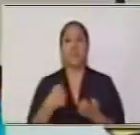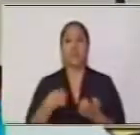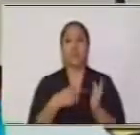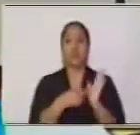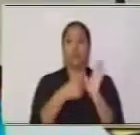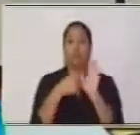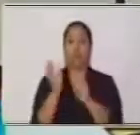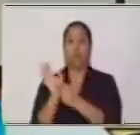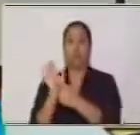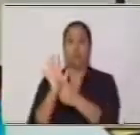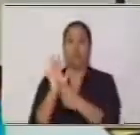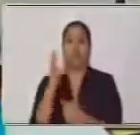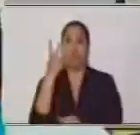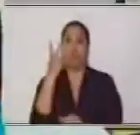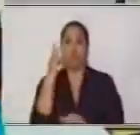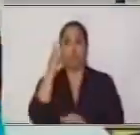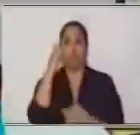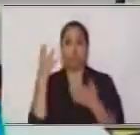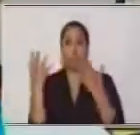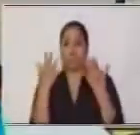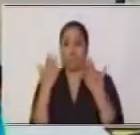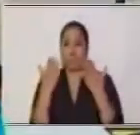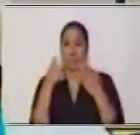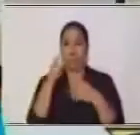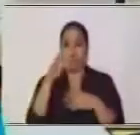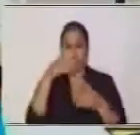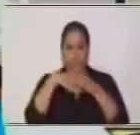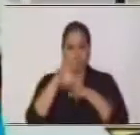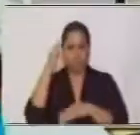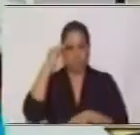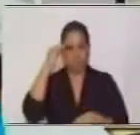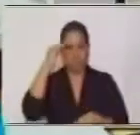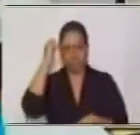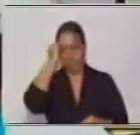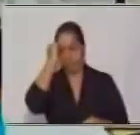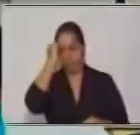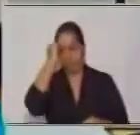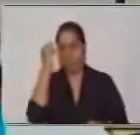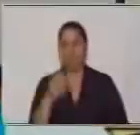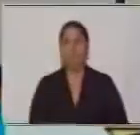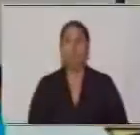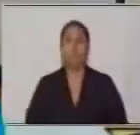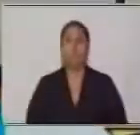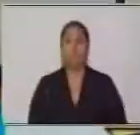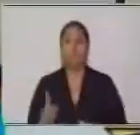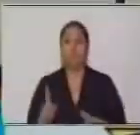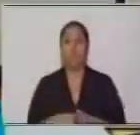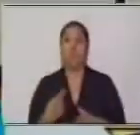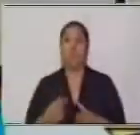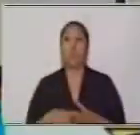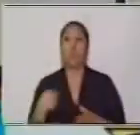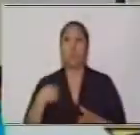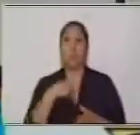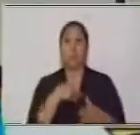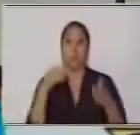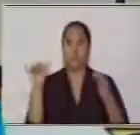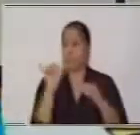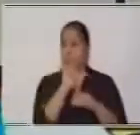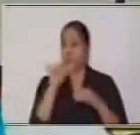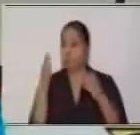razones. Tengo dos razones, guarda eso en el chip de tu memoria. Cuando igualamos estas dos